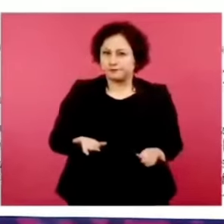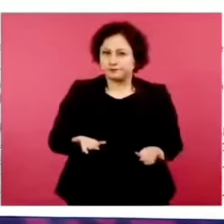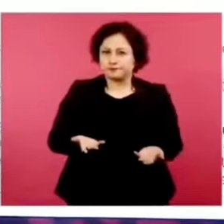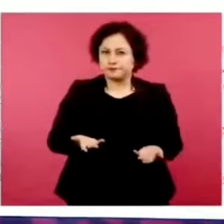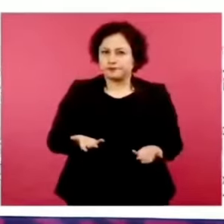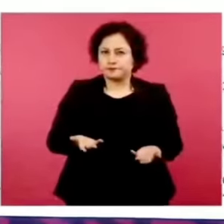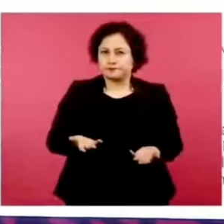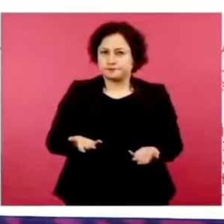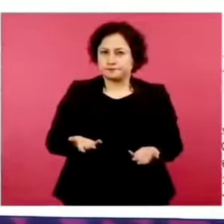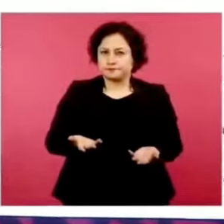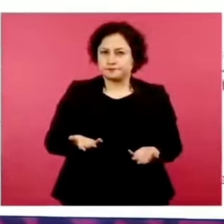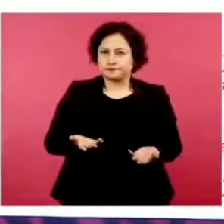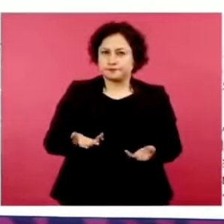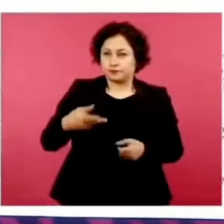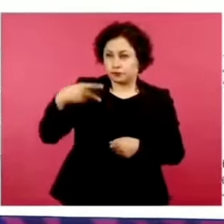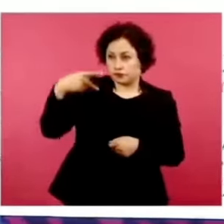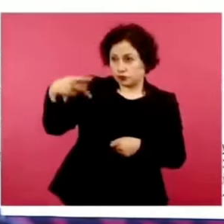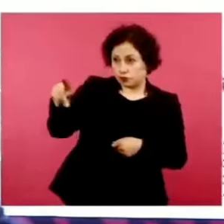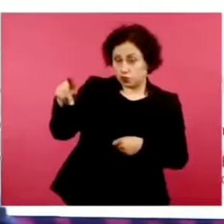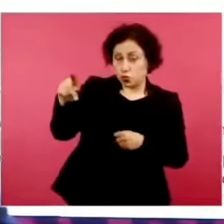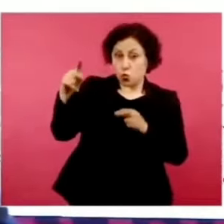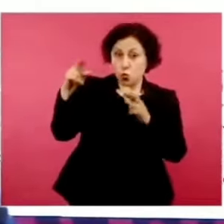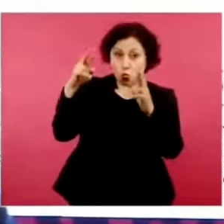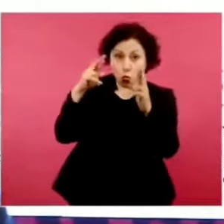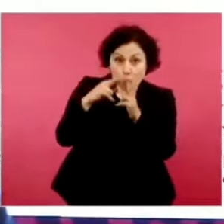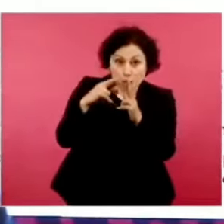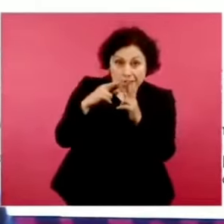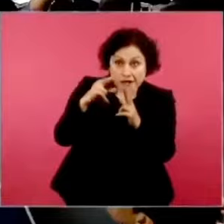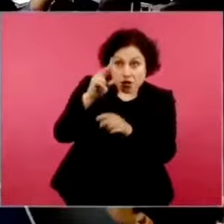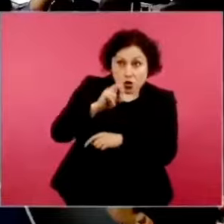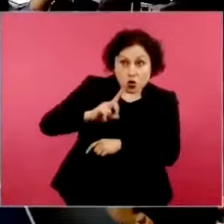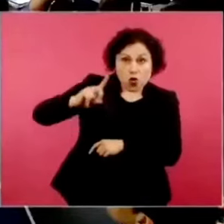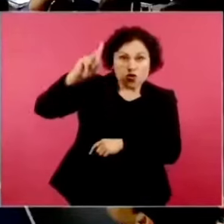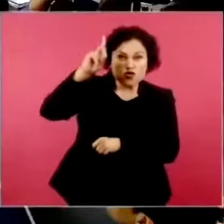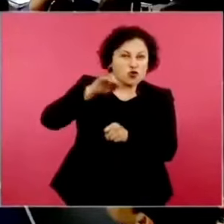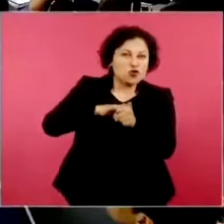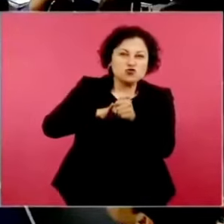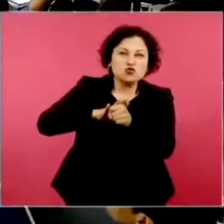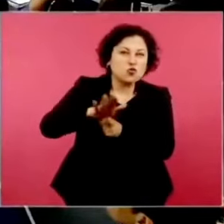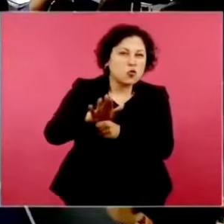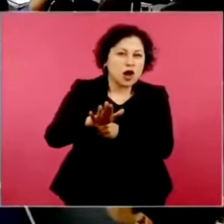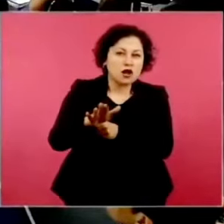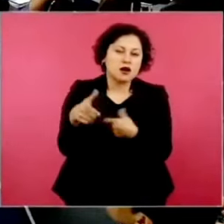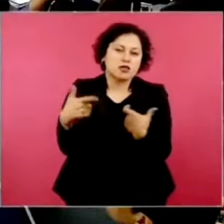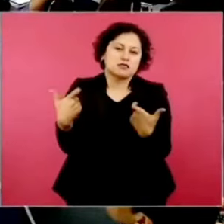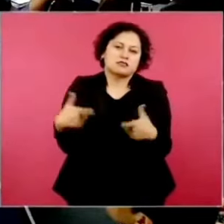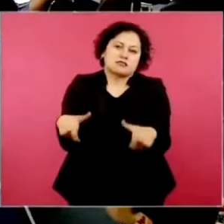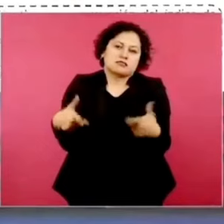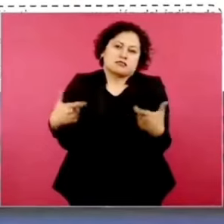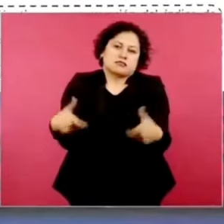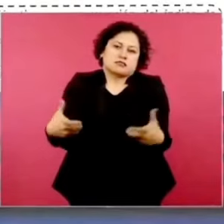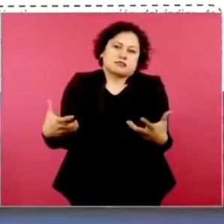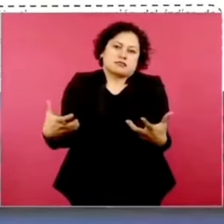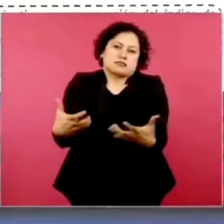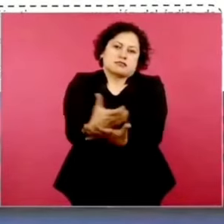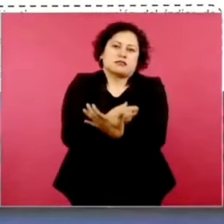religión y su Dios es el dinero hablando